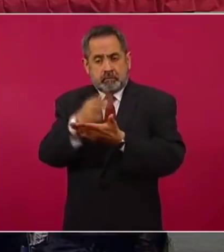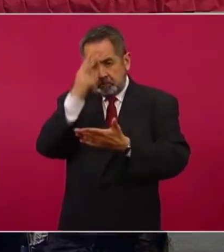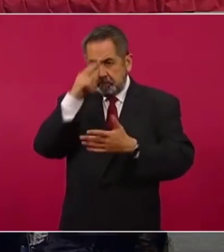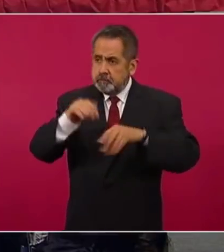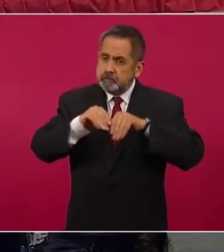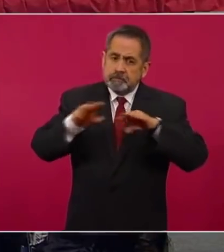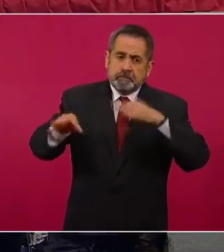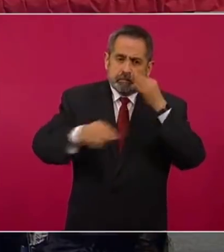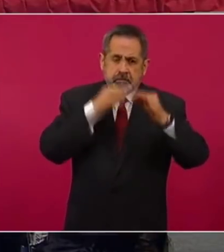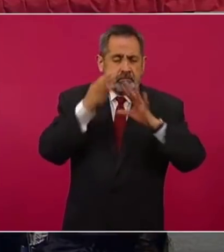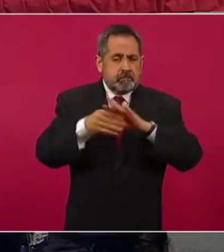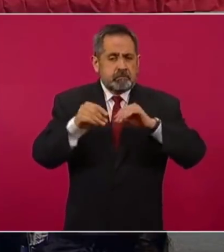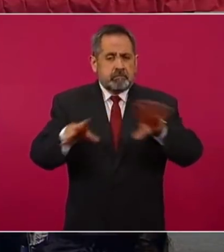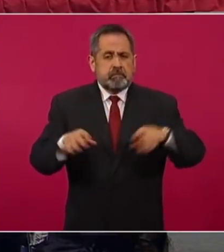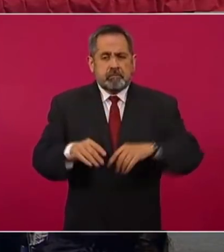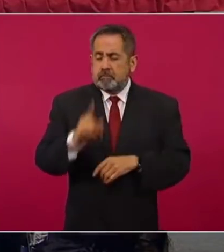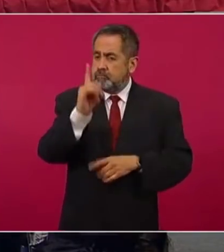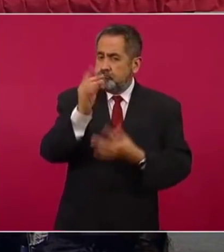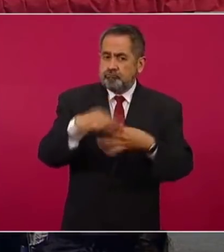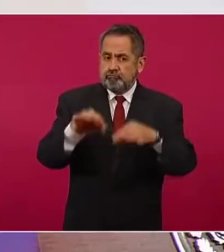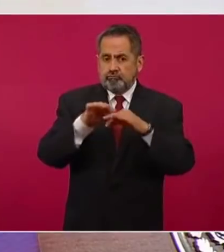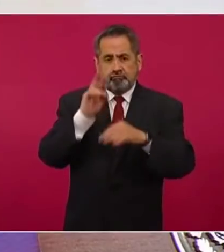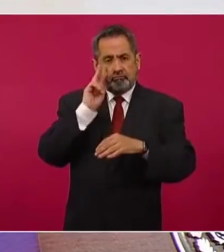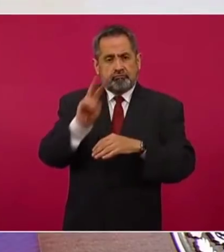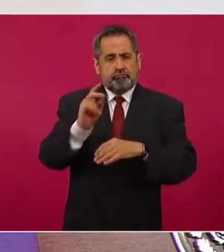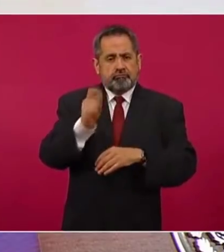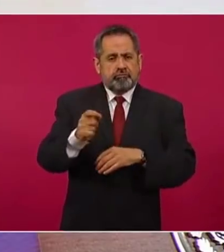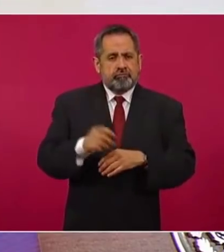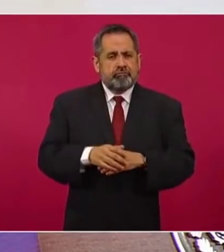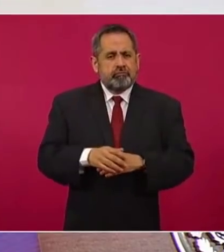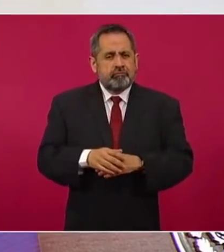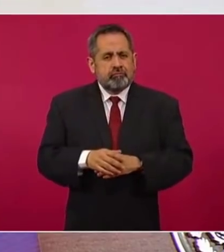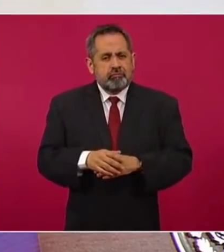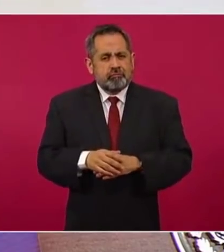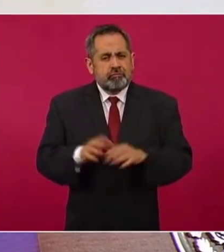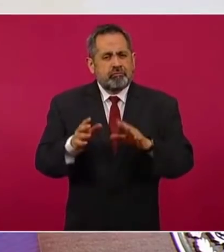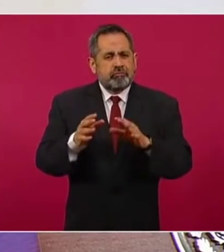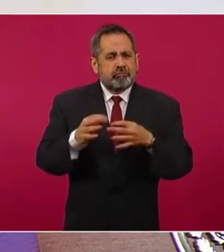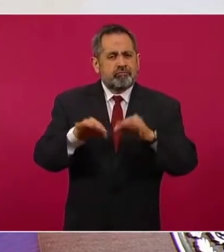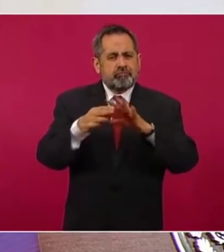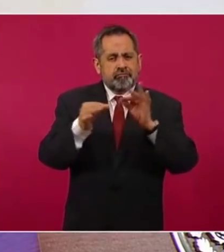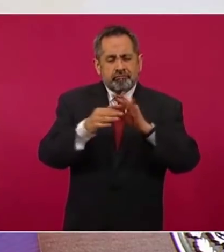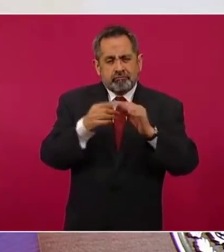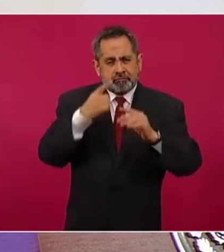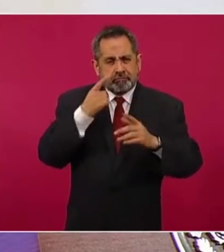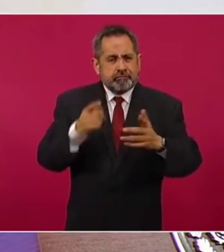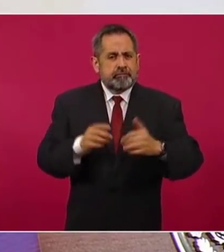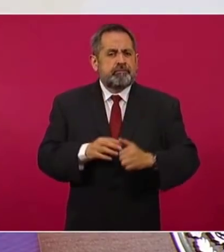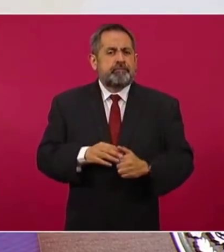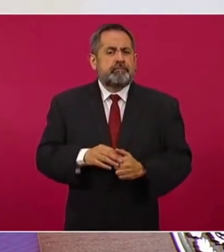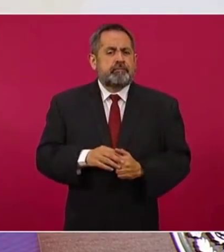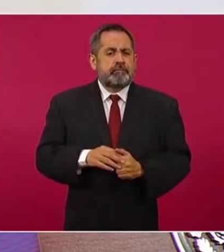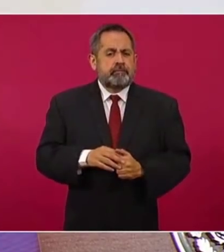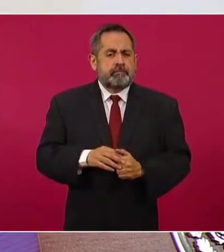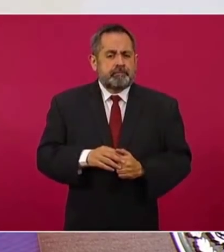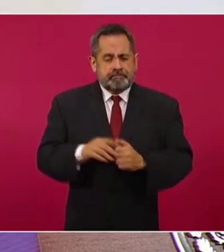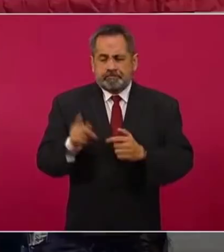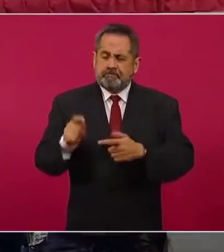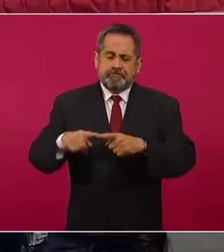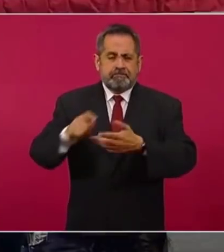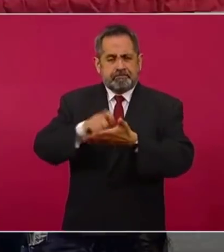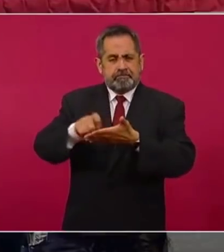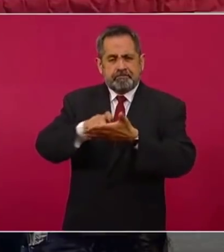Pero es muy importante la forma como lo ha escrito